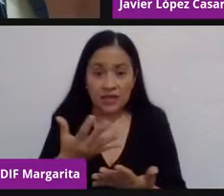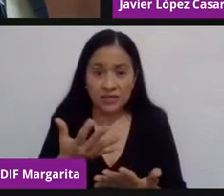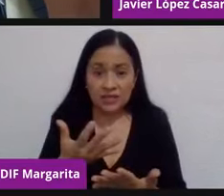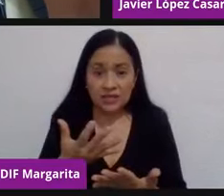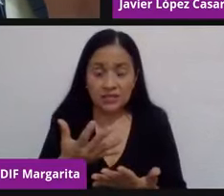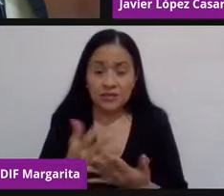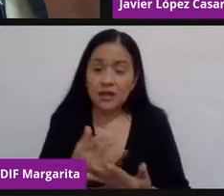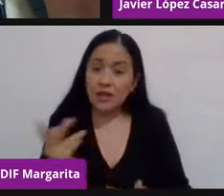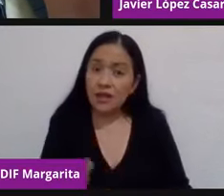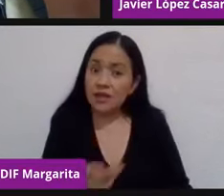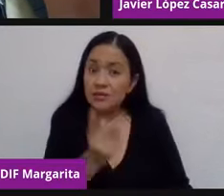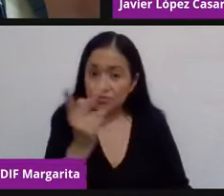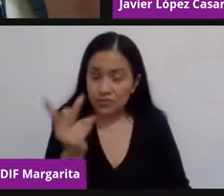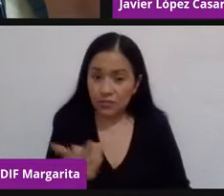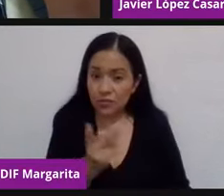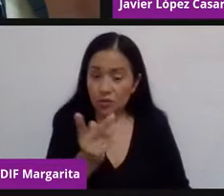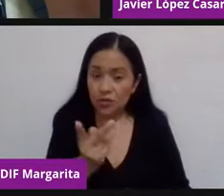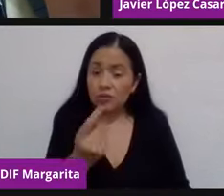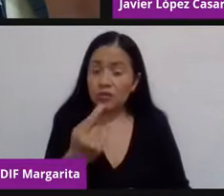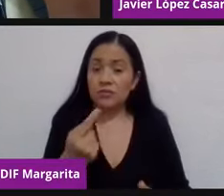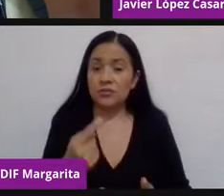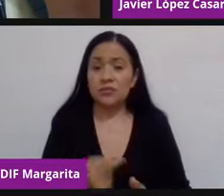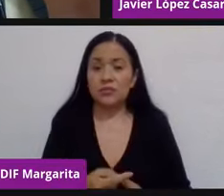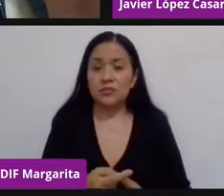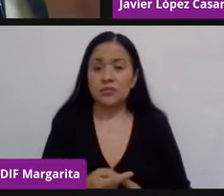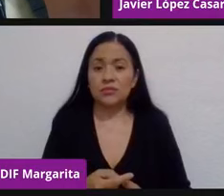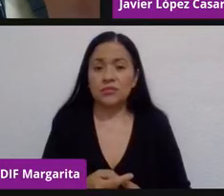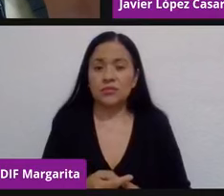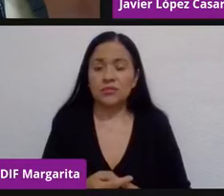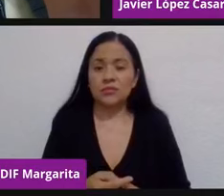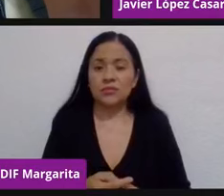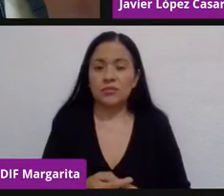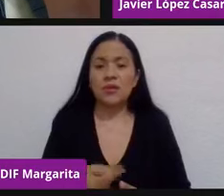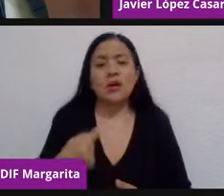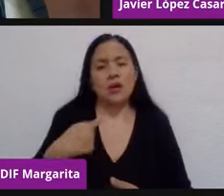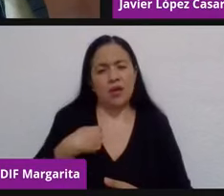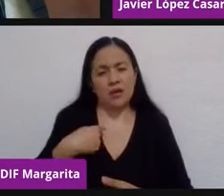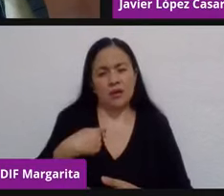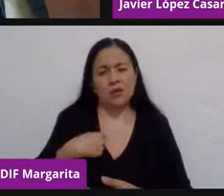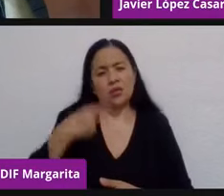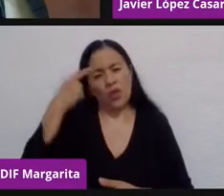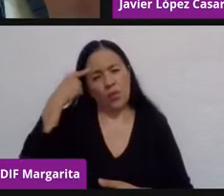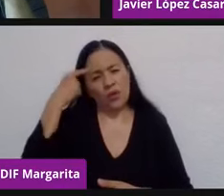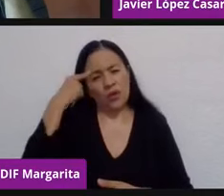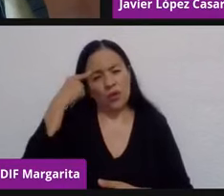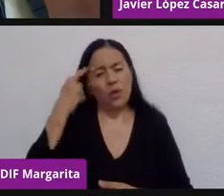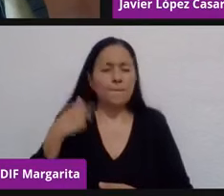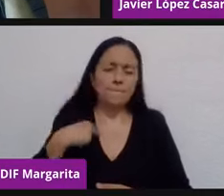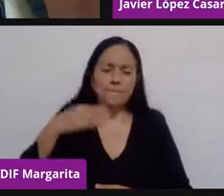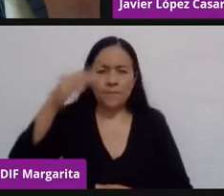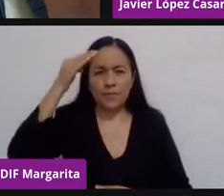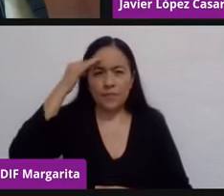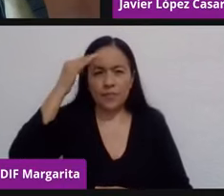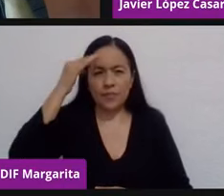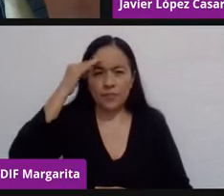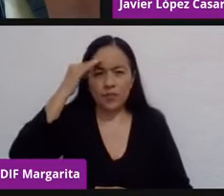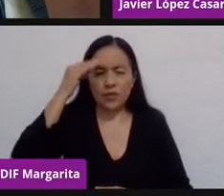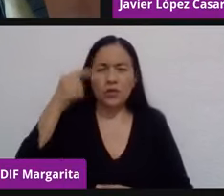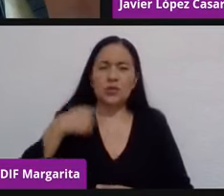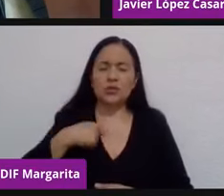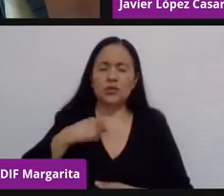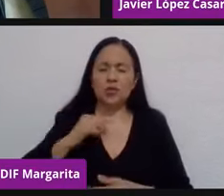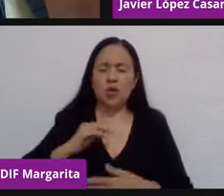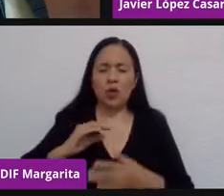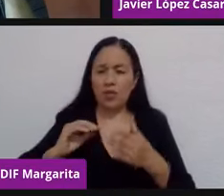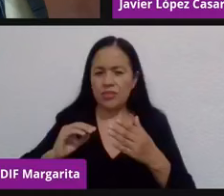preguntas correctas. Y eso me lleva a mí a tener un proceso de pensamiento. Y si yo me despierto en las mañanas